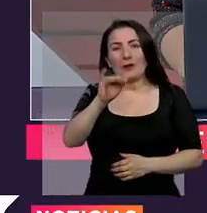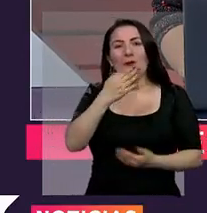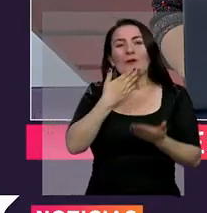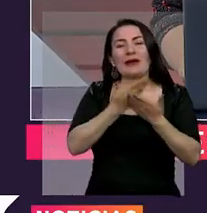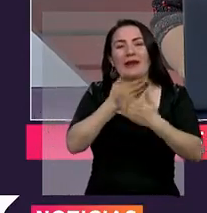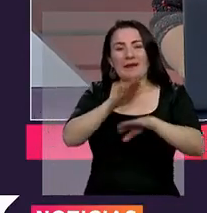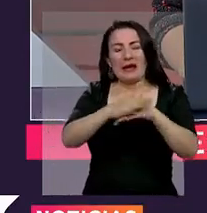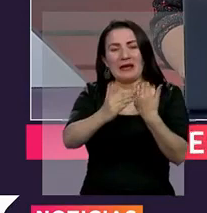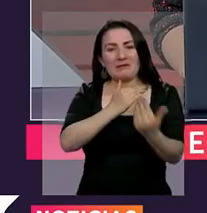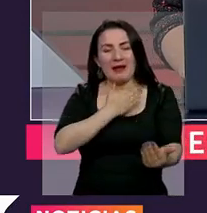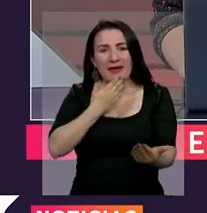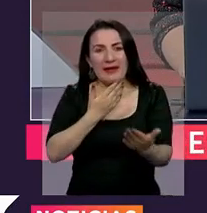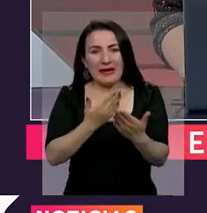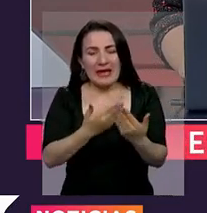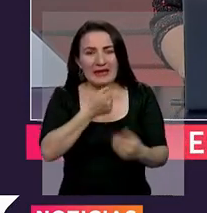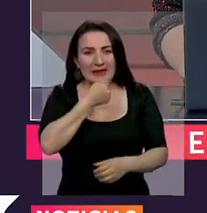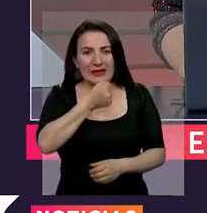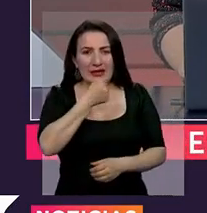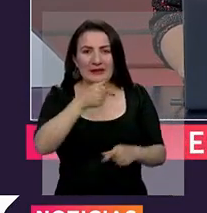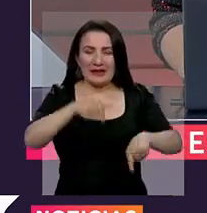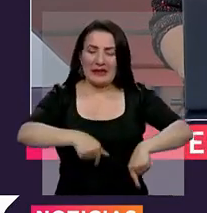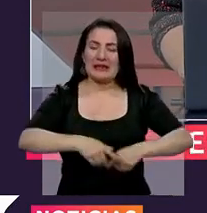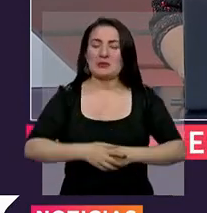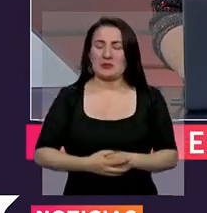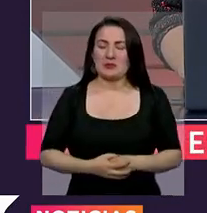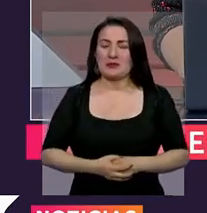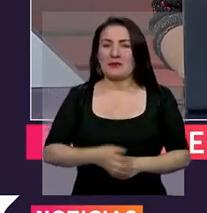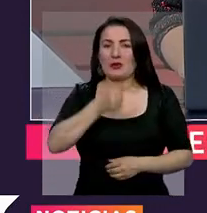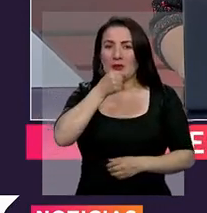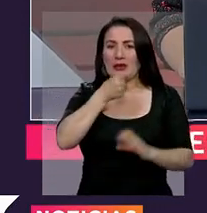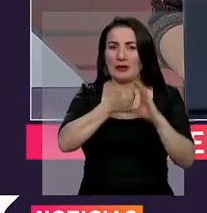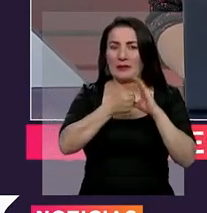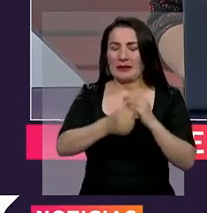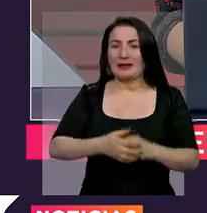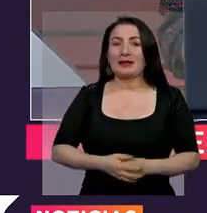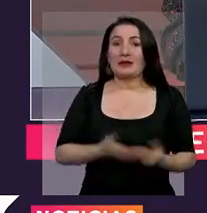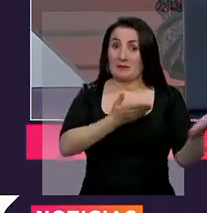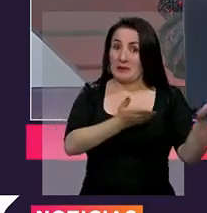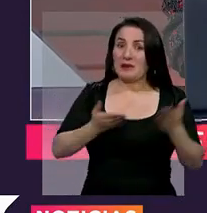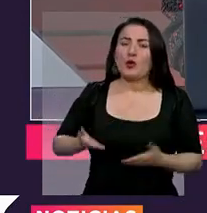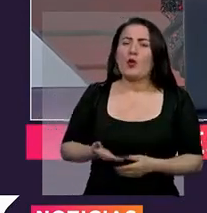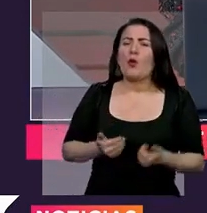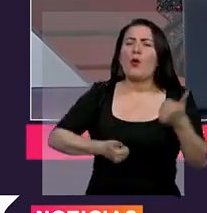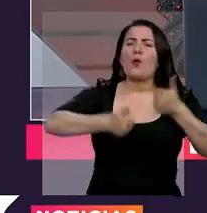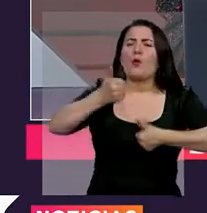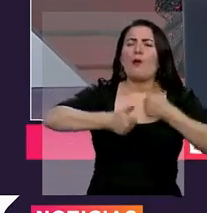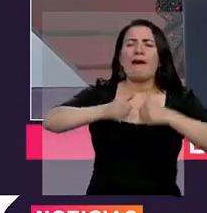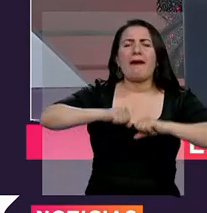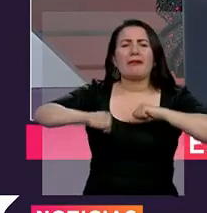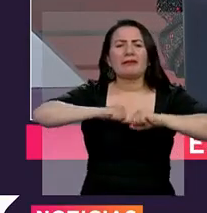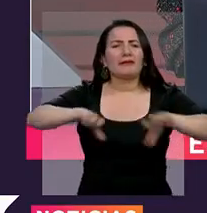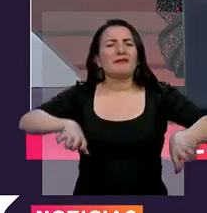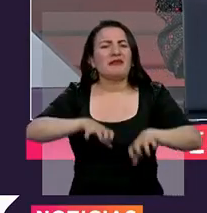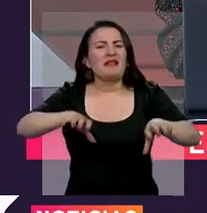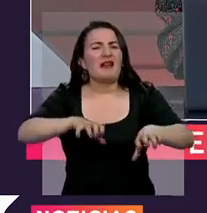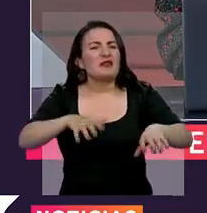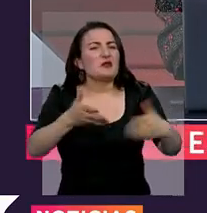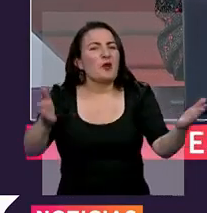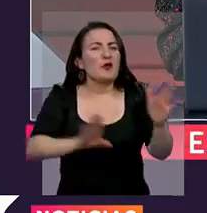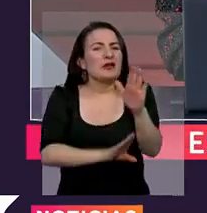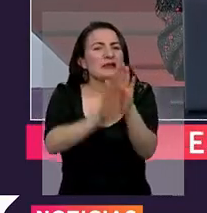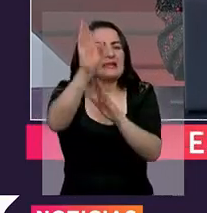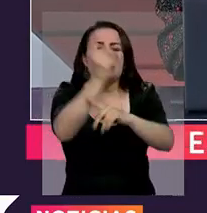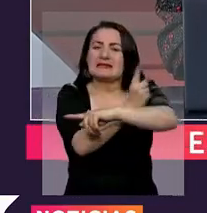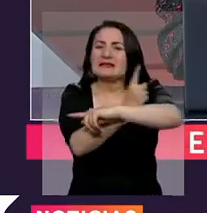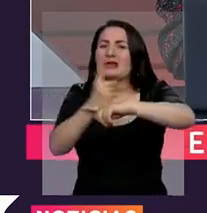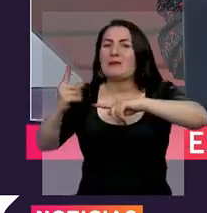gracias por la invitación y esta entrevista que me están haciendo en Noticias Capital. Bienvenido, ¿cuáles son esas actividades que se van a desarrollar en la